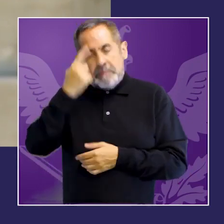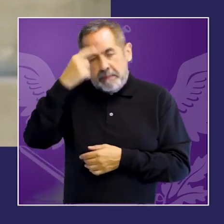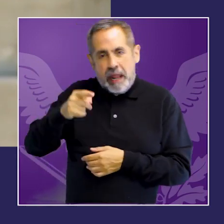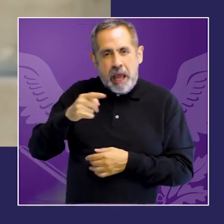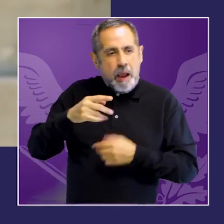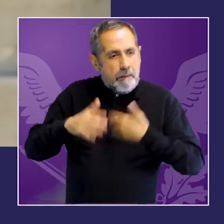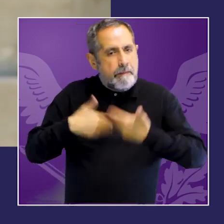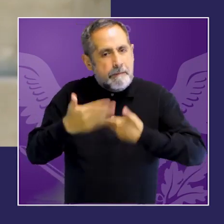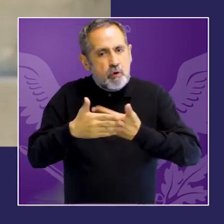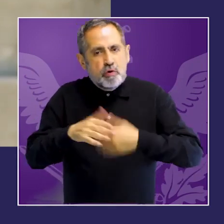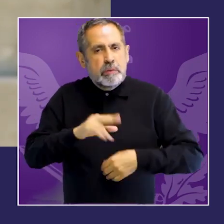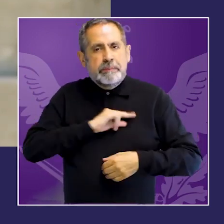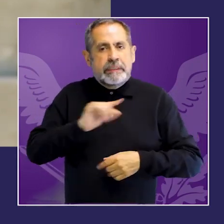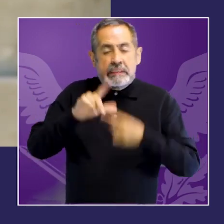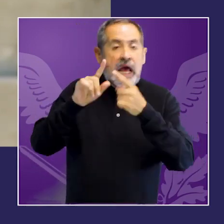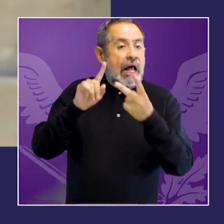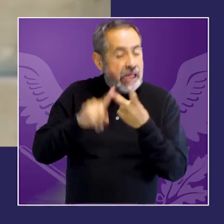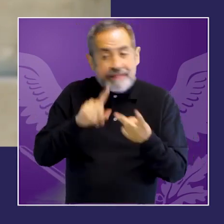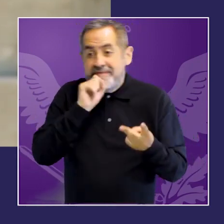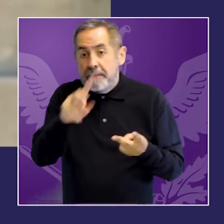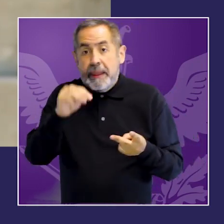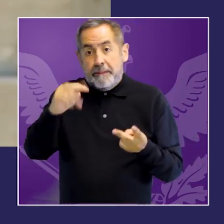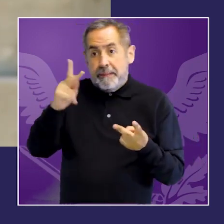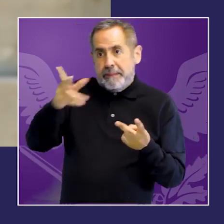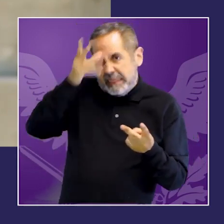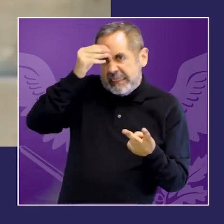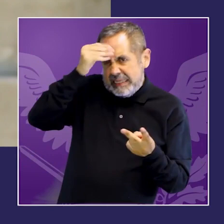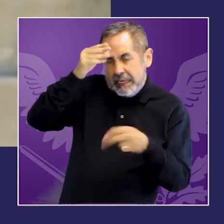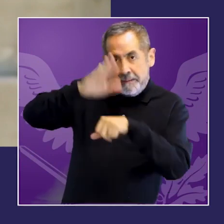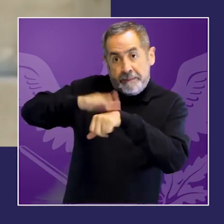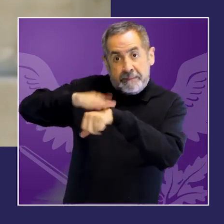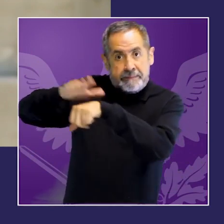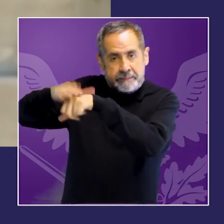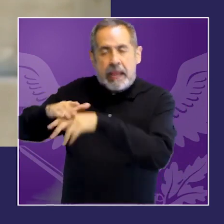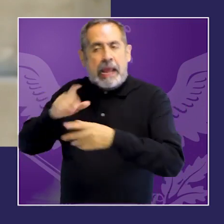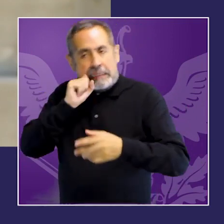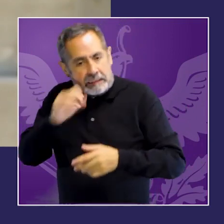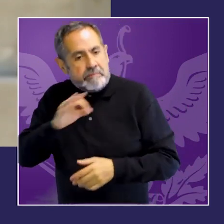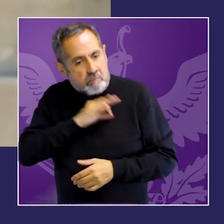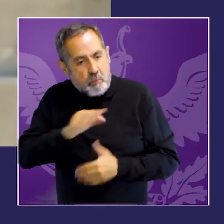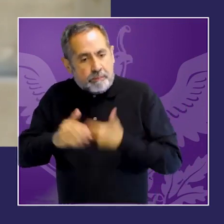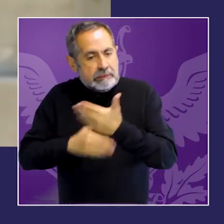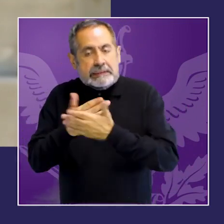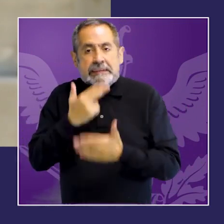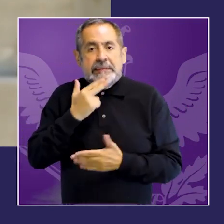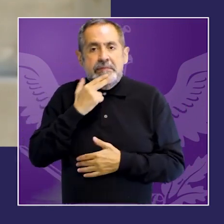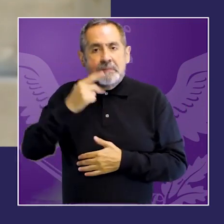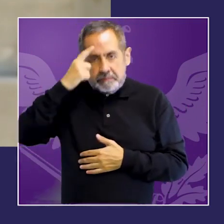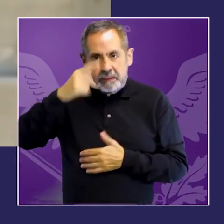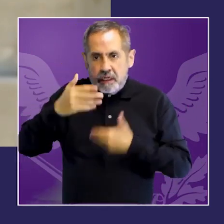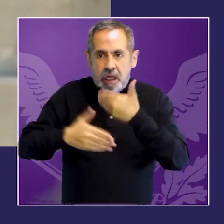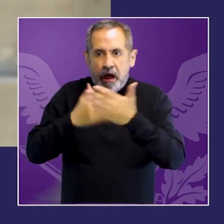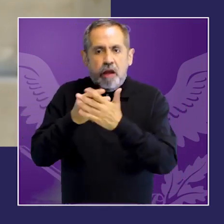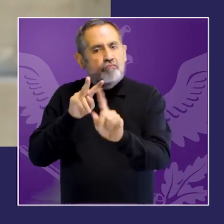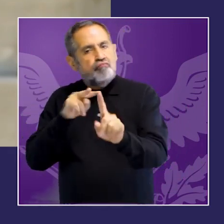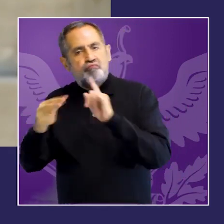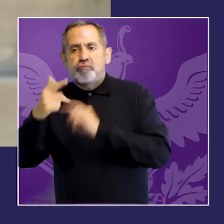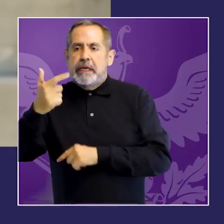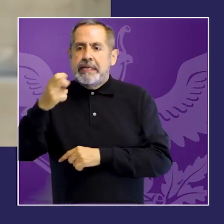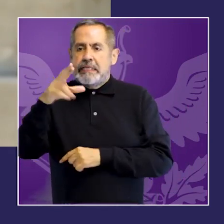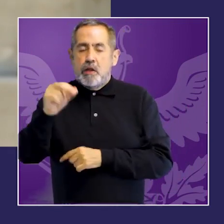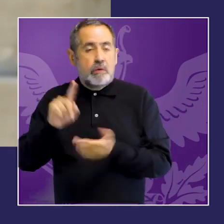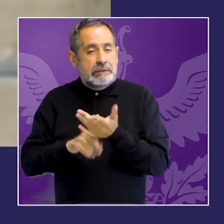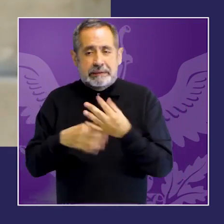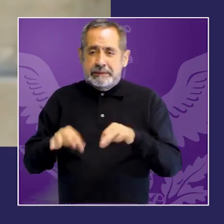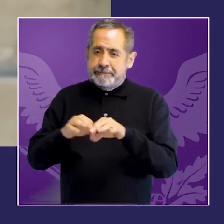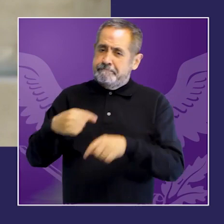naturaleza propia de los ministerios públicos la creciente incorporación de mujeres en esas fiscalías con poder de decisión promoviendo